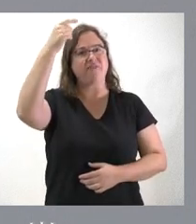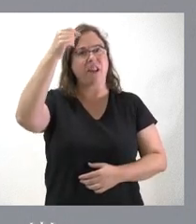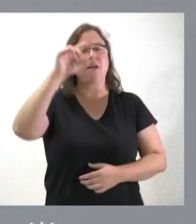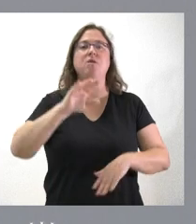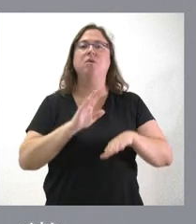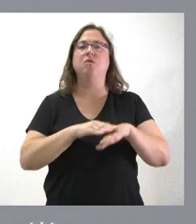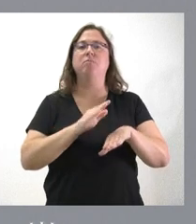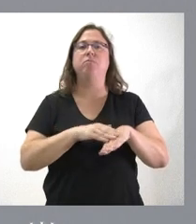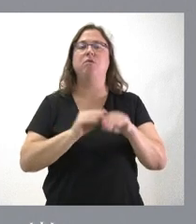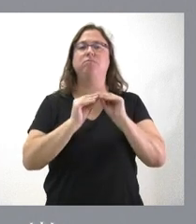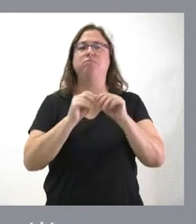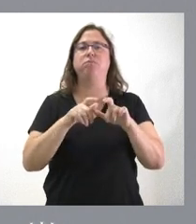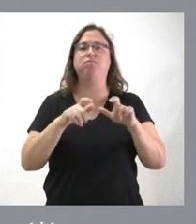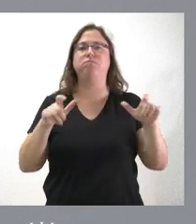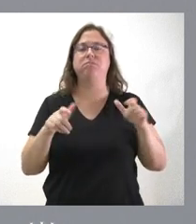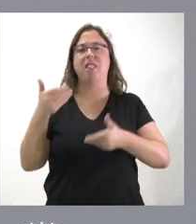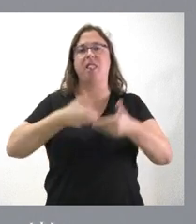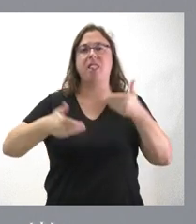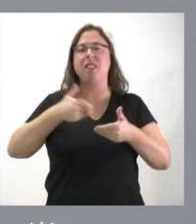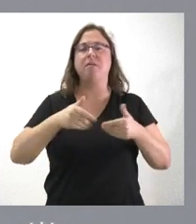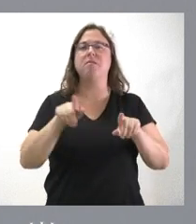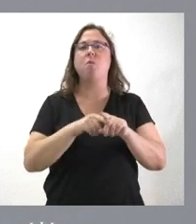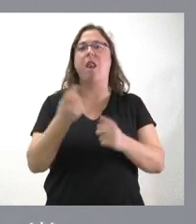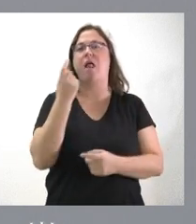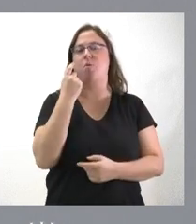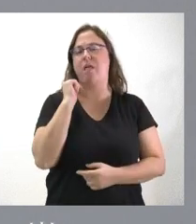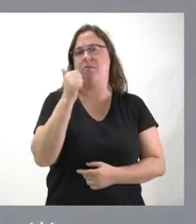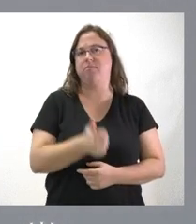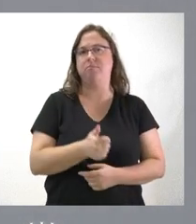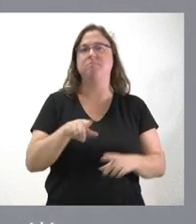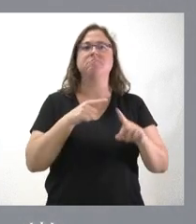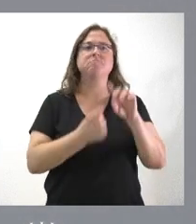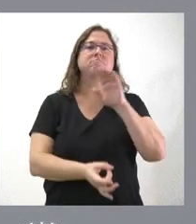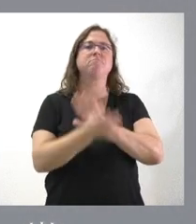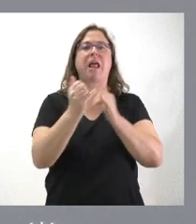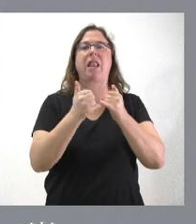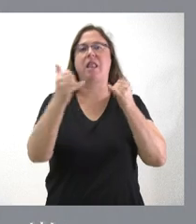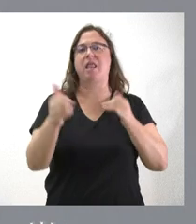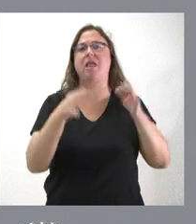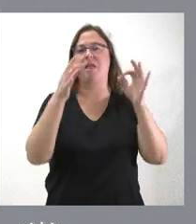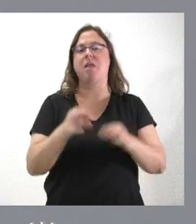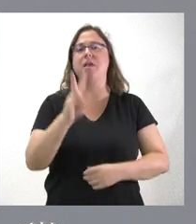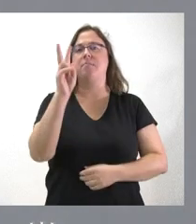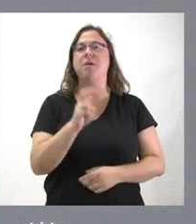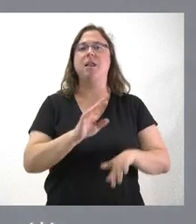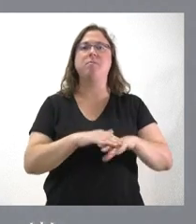volumen de demanda de alumnado en los últimos años. Se crea esta línea también que sirve para apoyar a estos centros y, en este